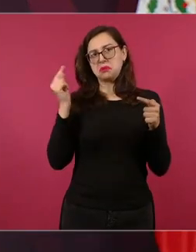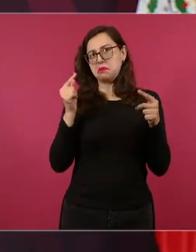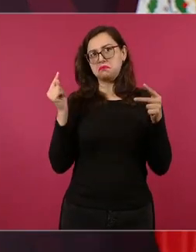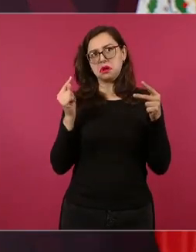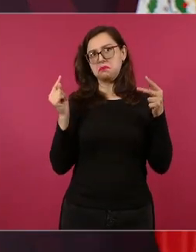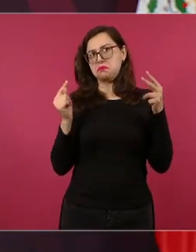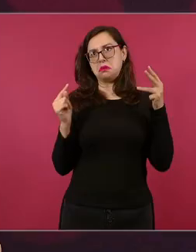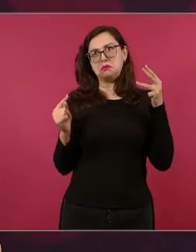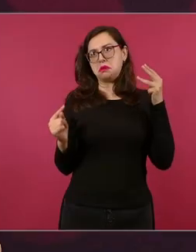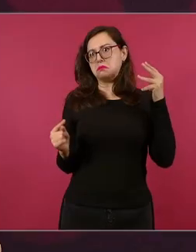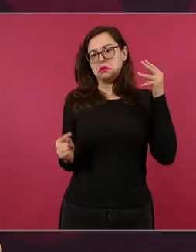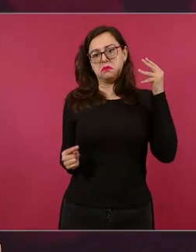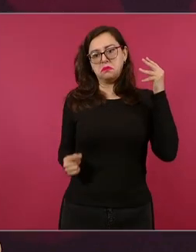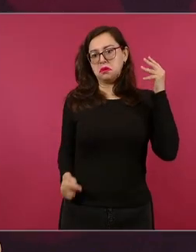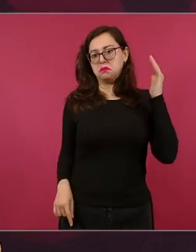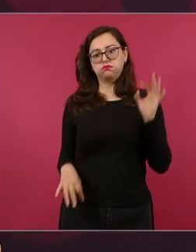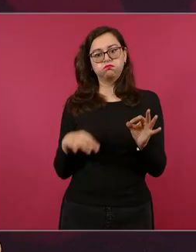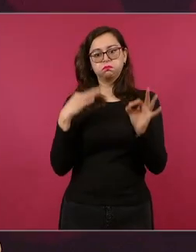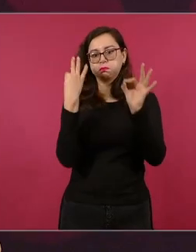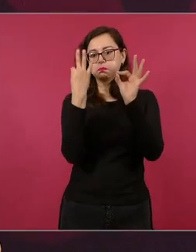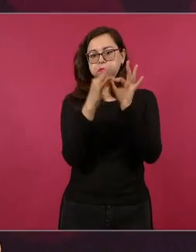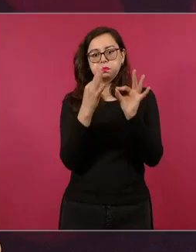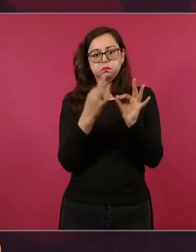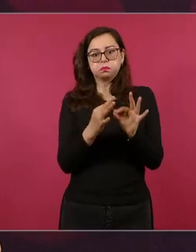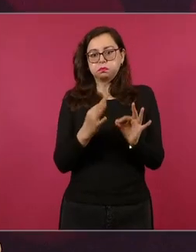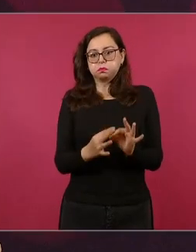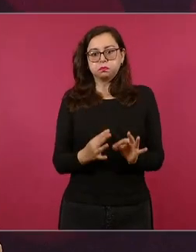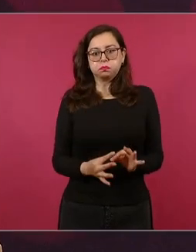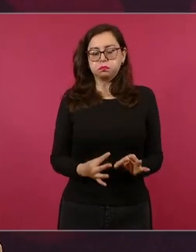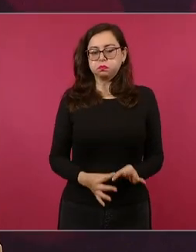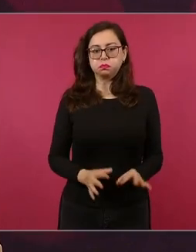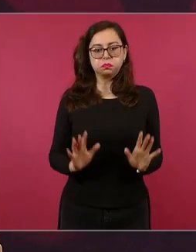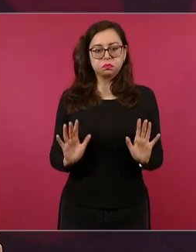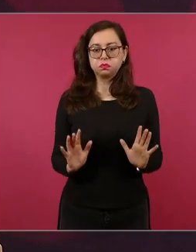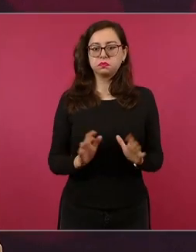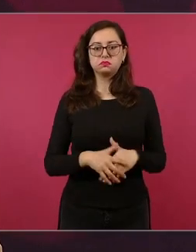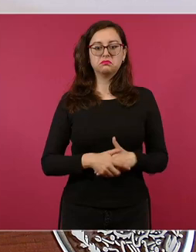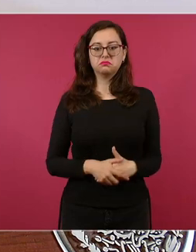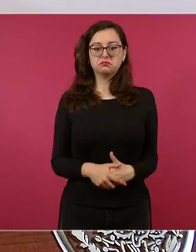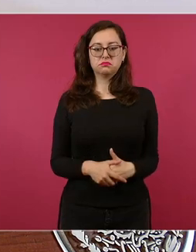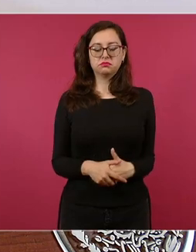haya yo ofrecido que no vaya a cumplir